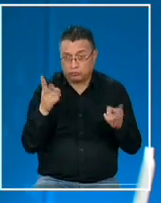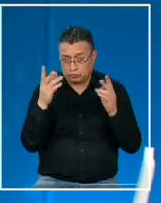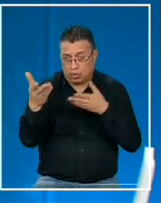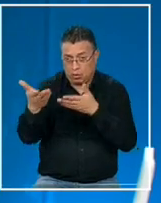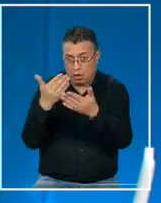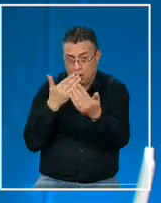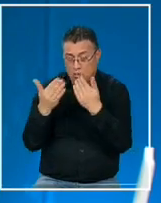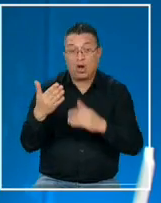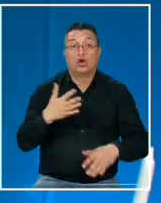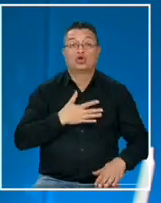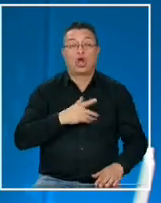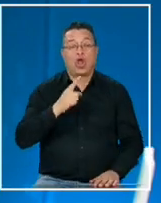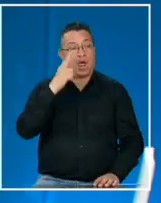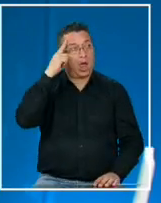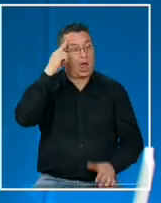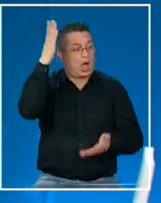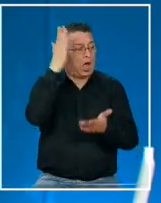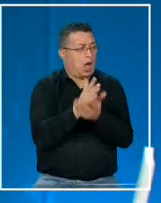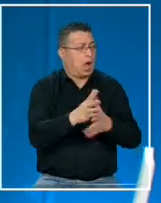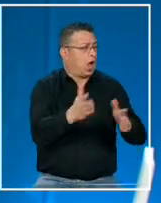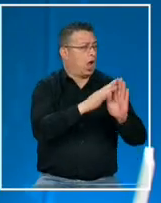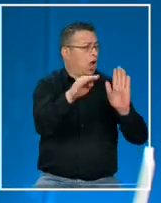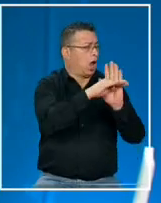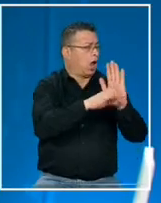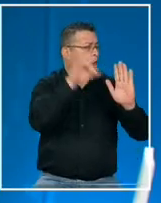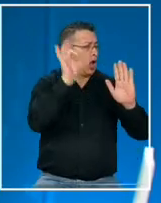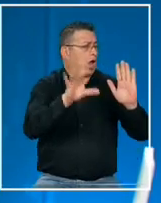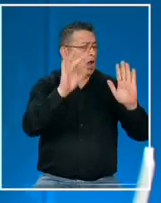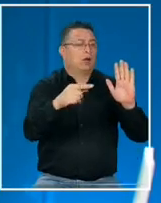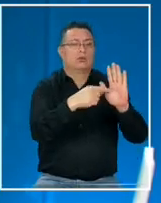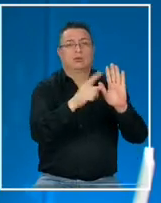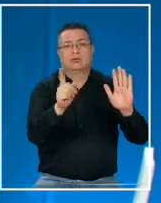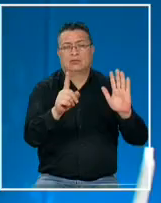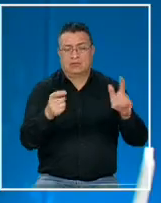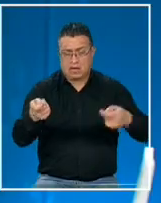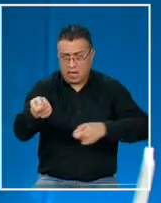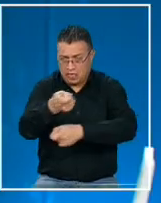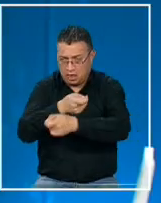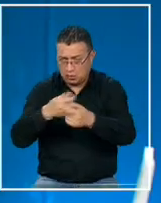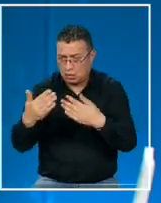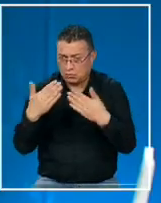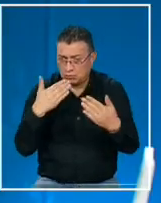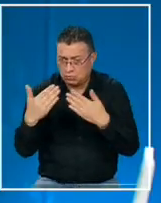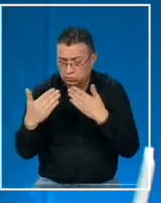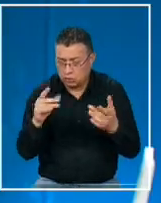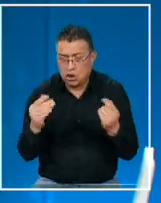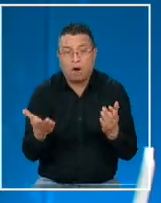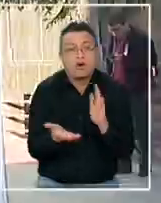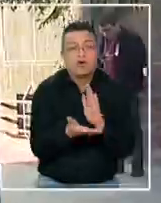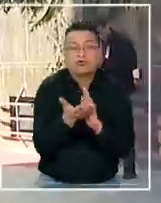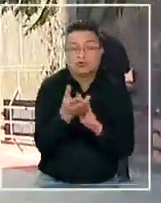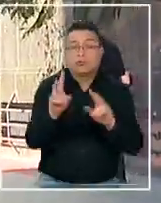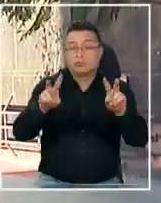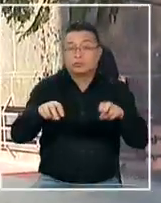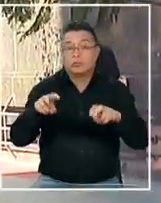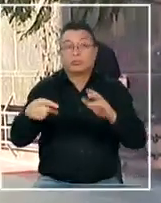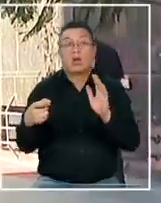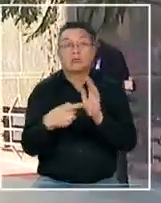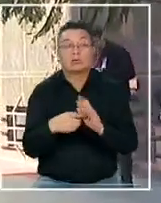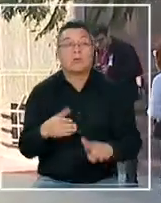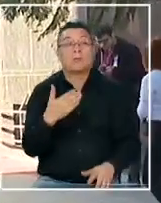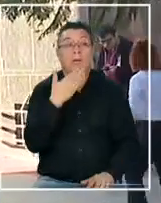yo no tengo objetos sagrados en una negociación que finalmente es una negociación práctica de cómo aumentamos la recaudación la mejor